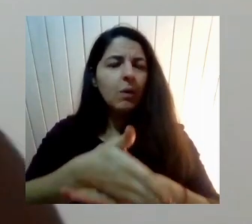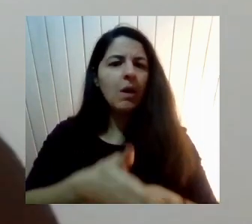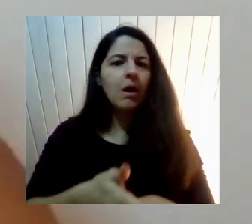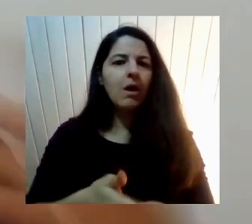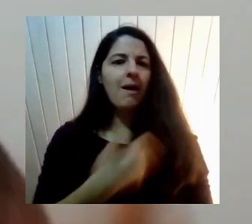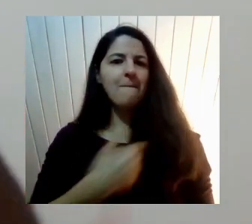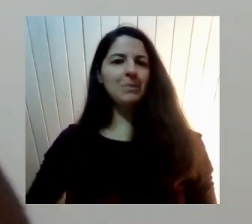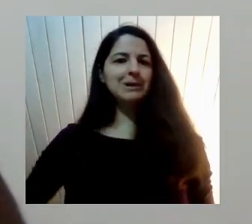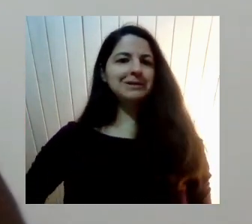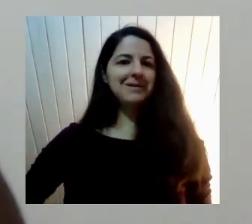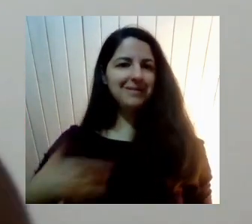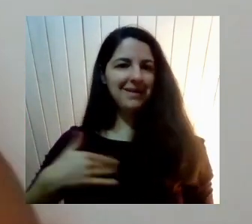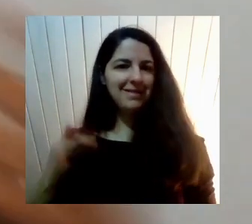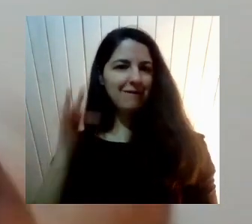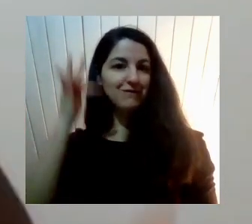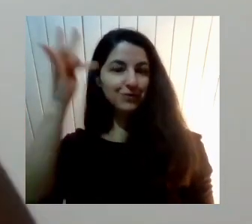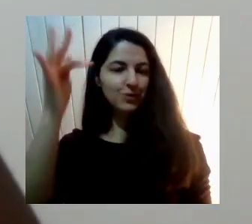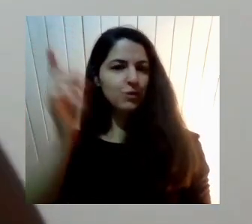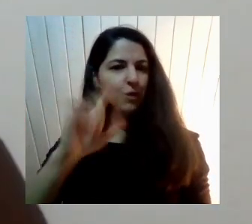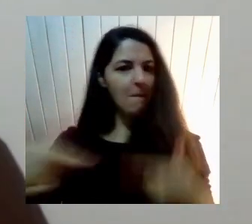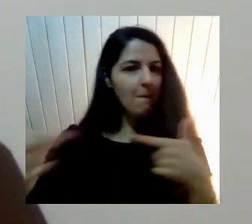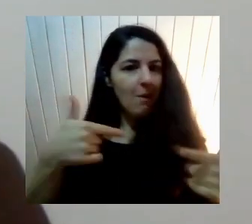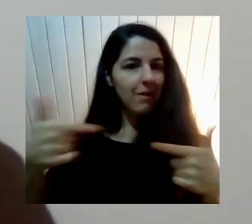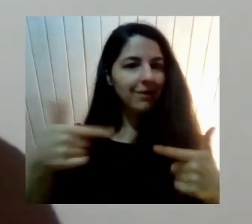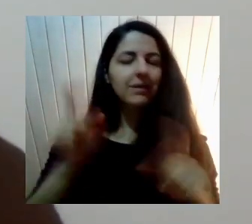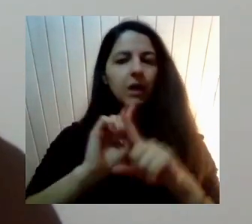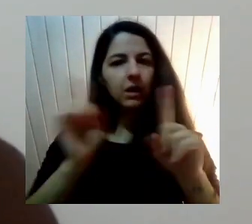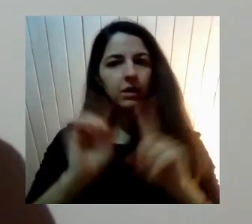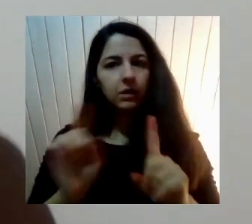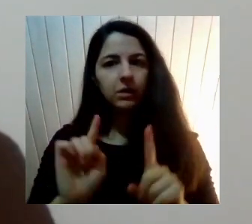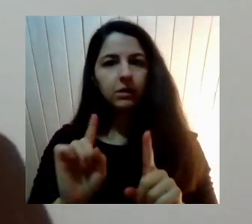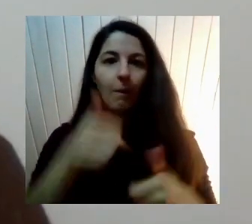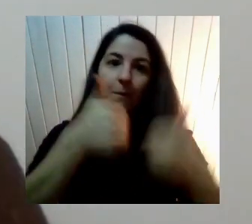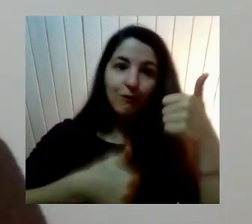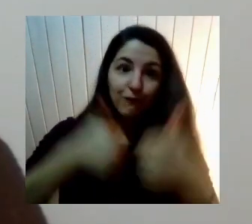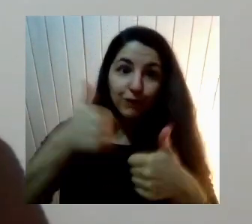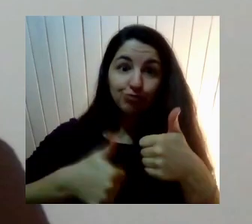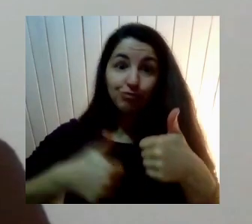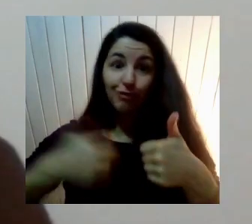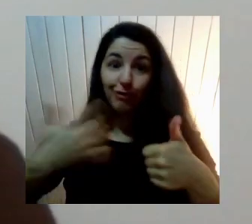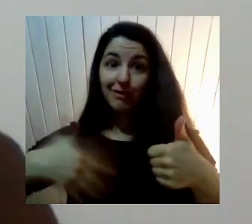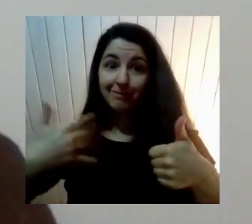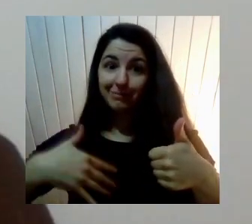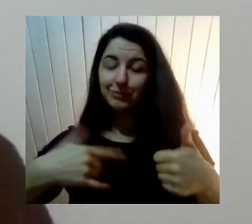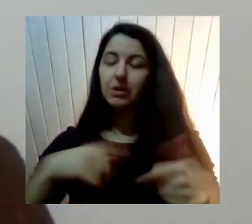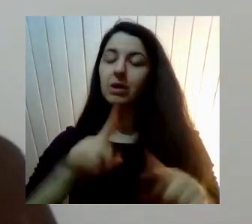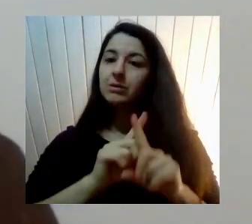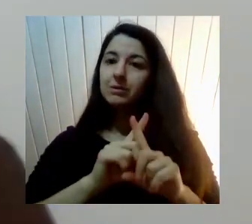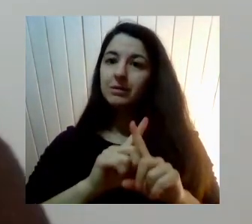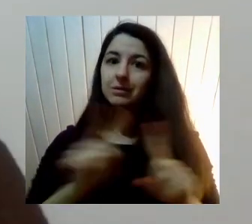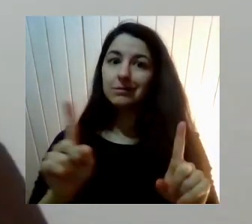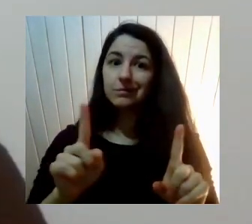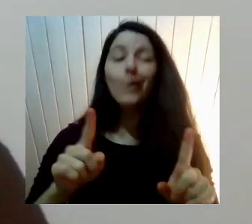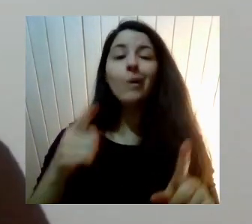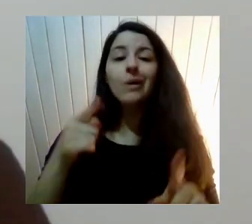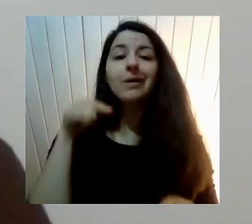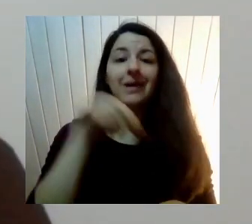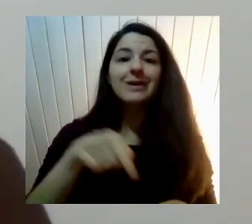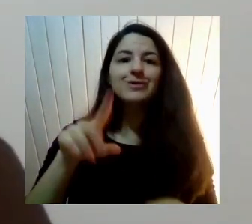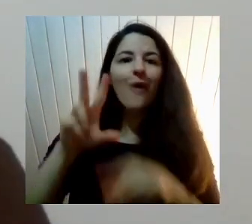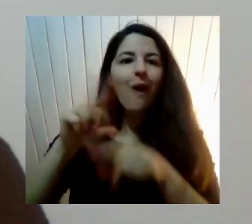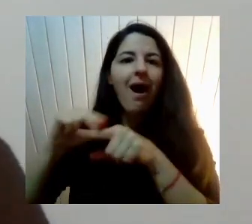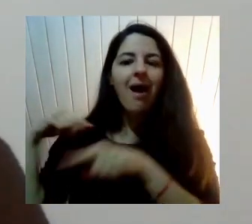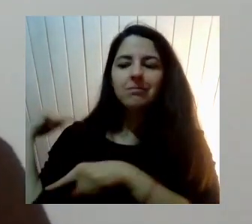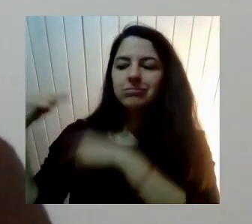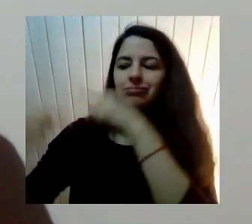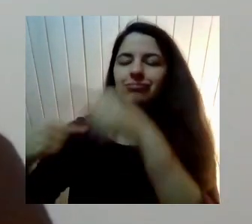república Ni las políticas Ni íbamos a A las profesiones Que tradicionalmente Tenían cierto prestigio Sino que las mujeres Empezamos a